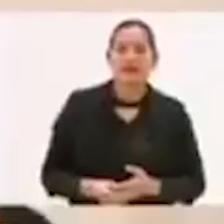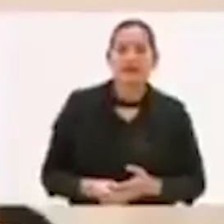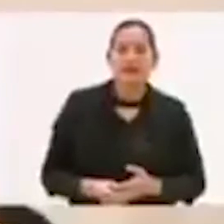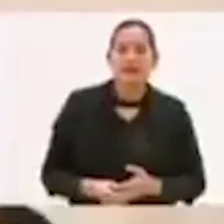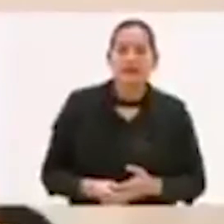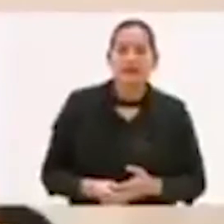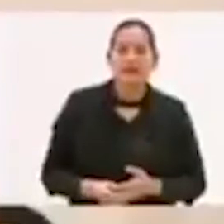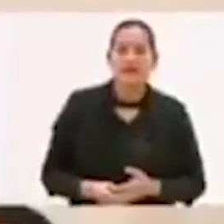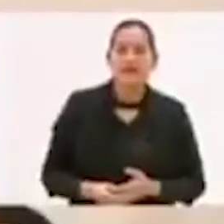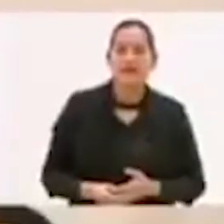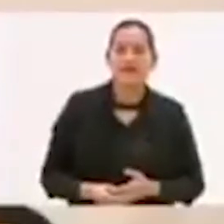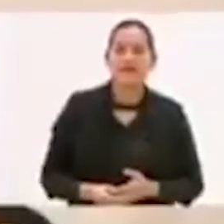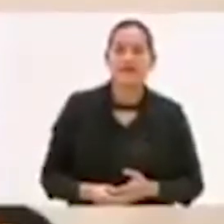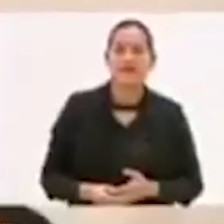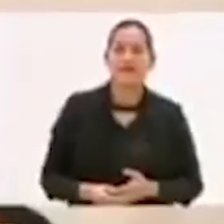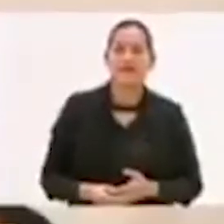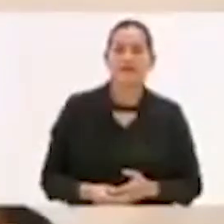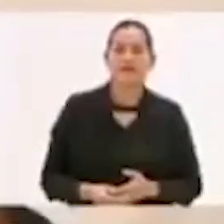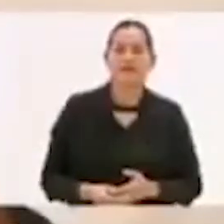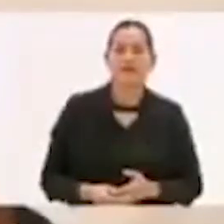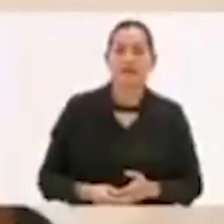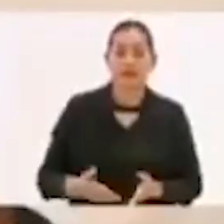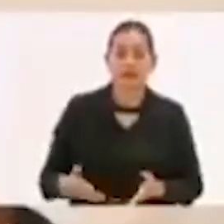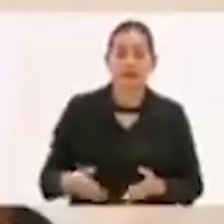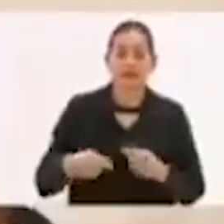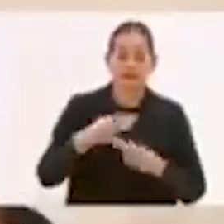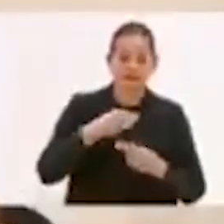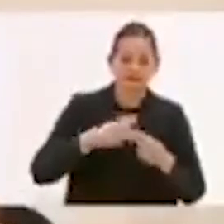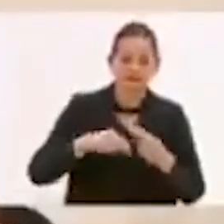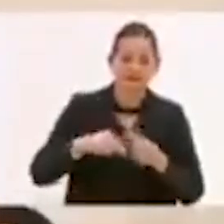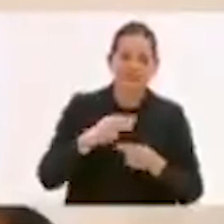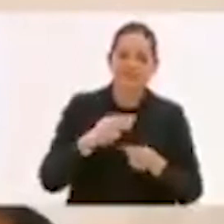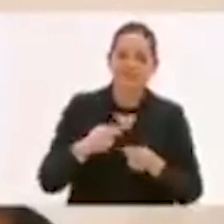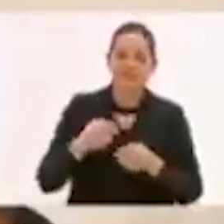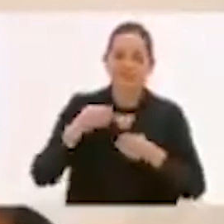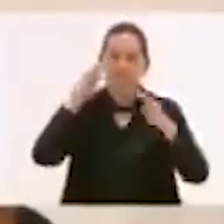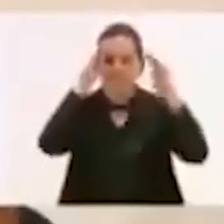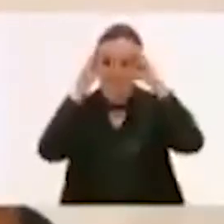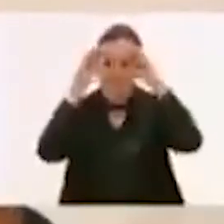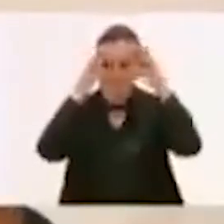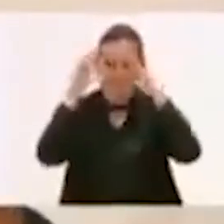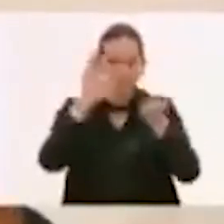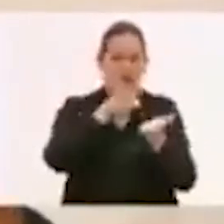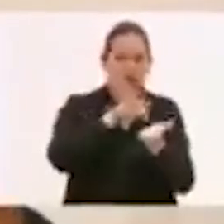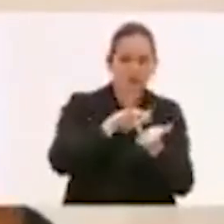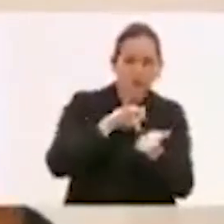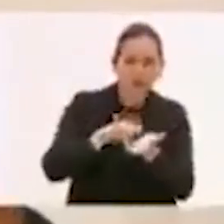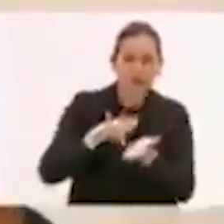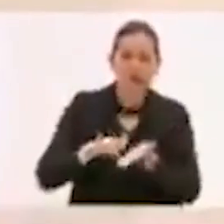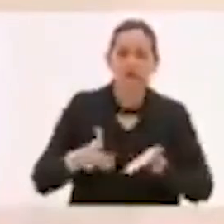proceso de la realización de la obra civil, de la parte a la que nosotros nos comprometimos.